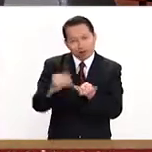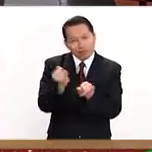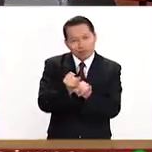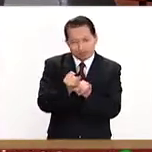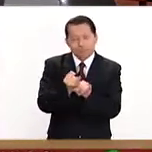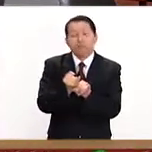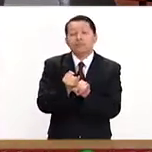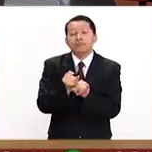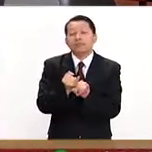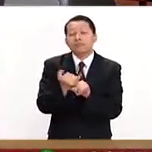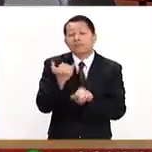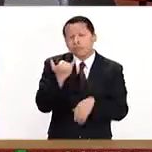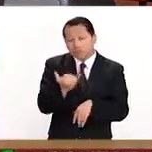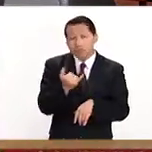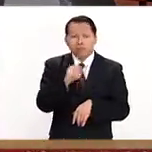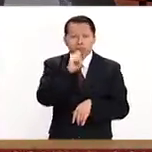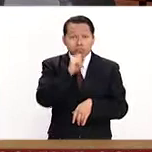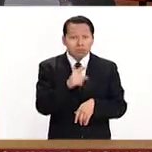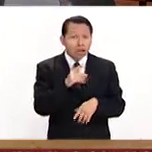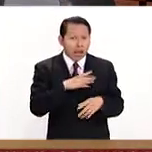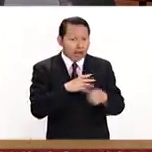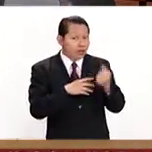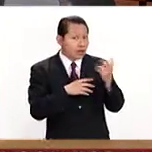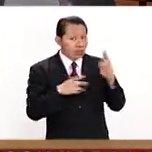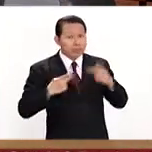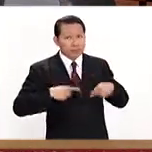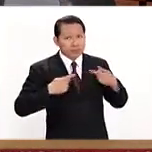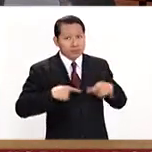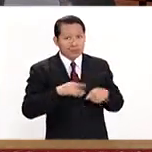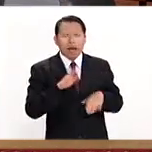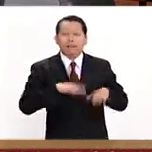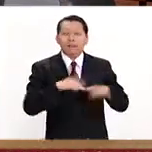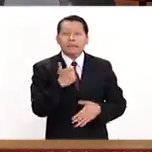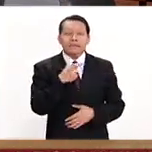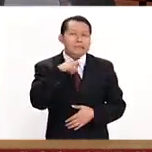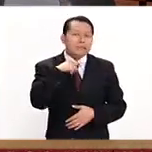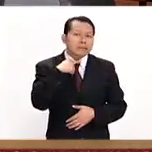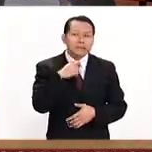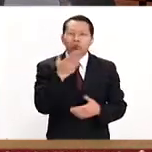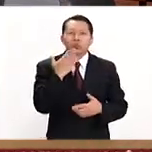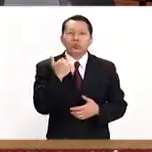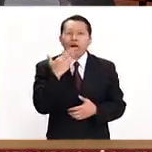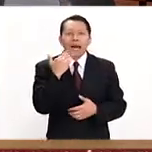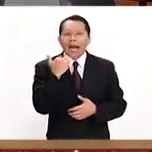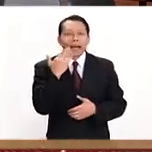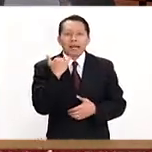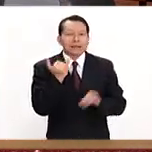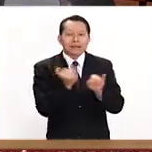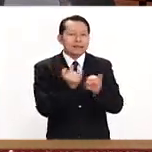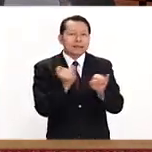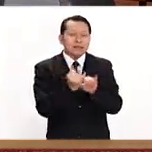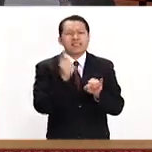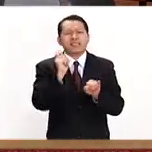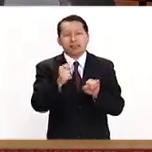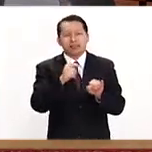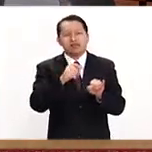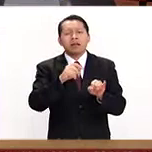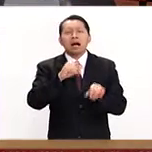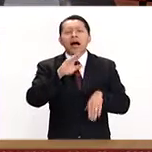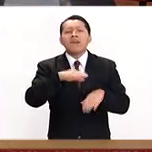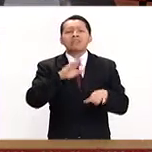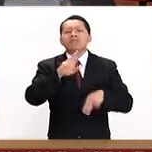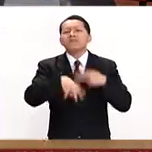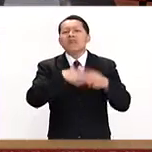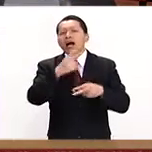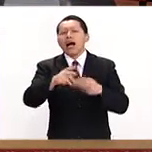hogar. E incluso, digo, hay personas que por cuestiones de recursos no tienen la conexión o el equipo y acuden a unos kioscos